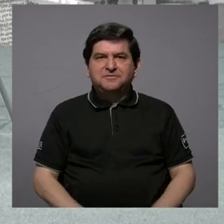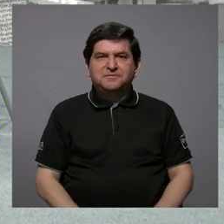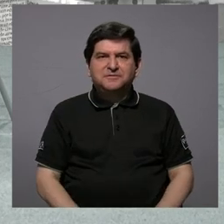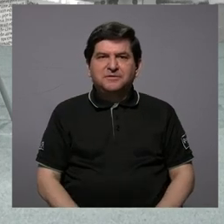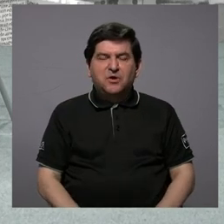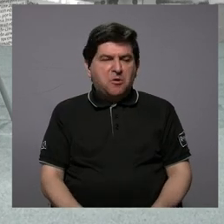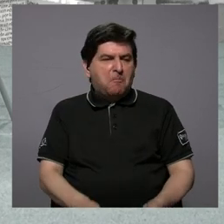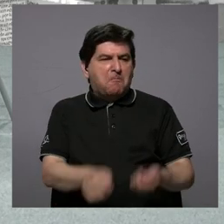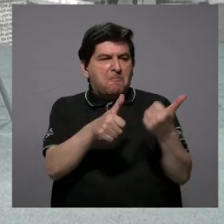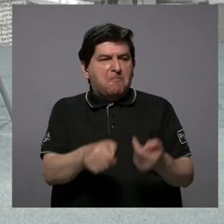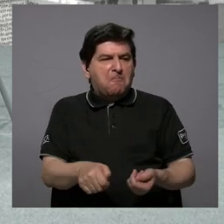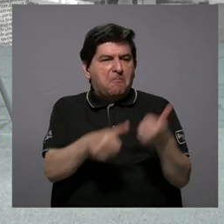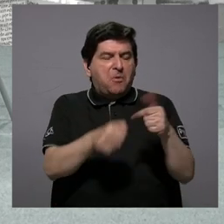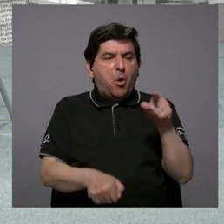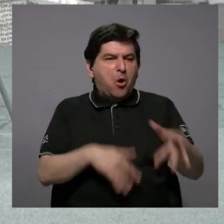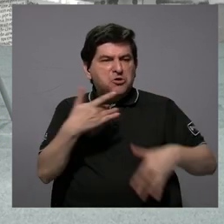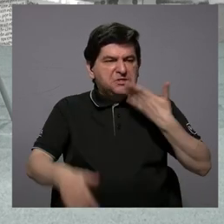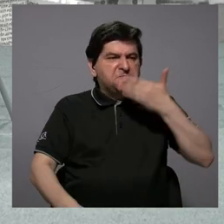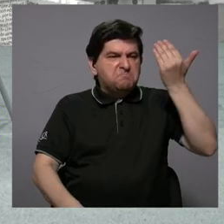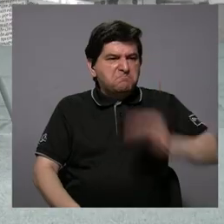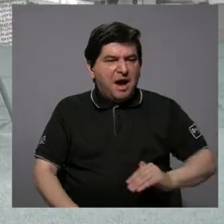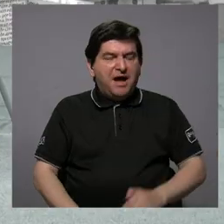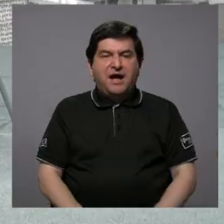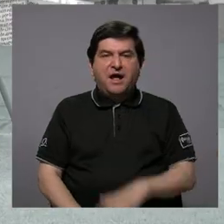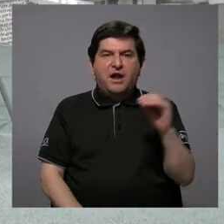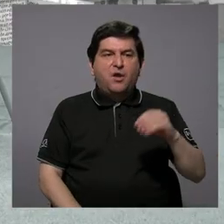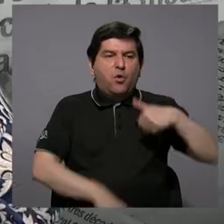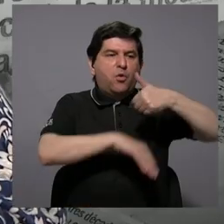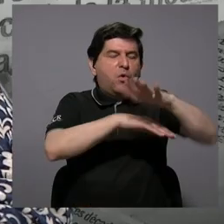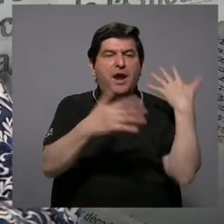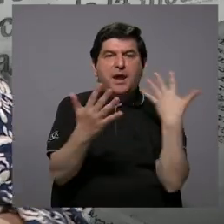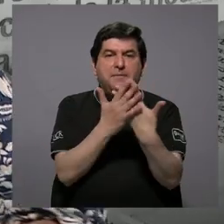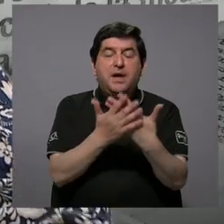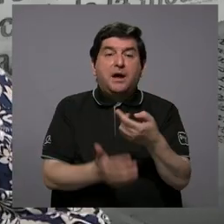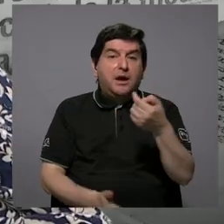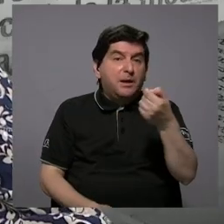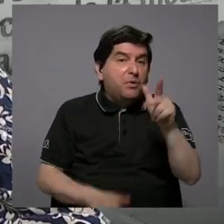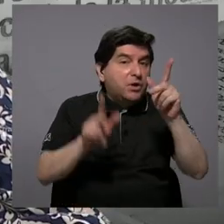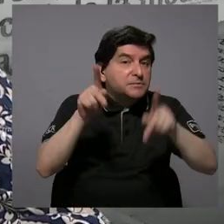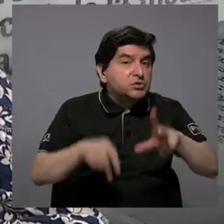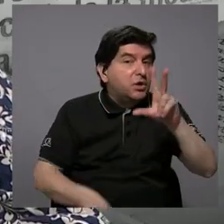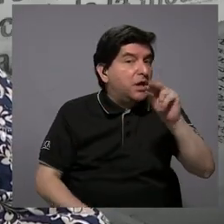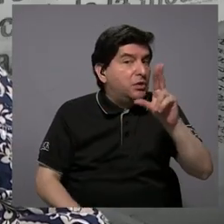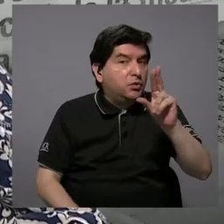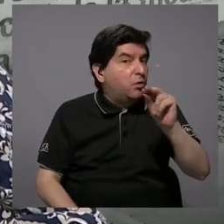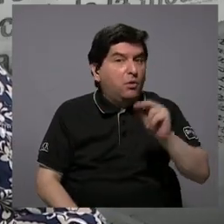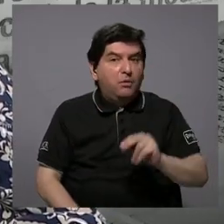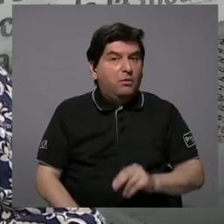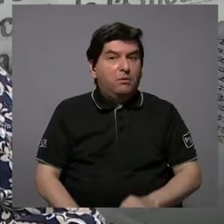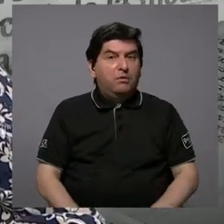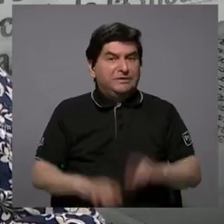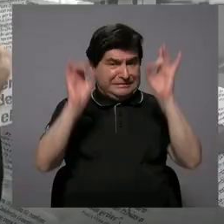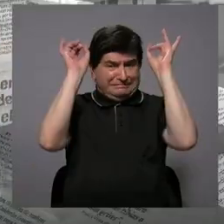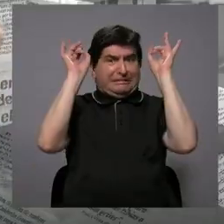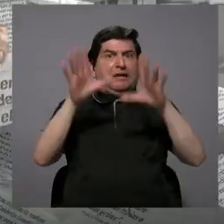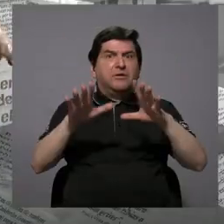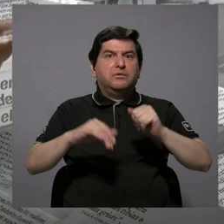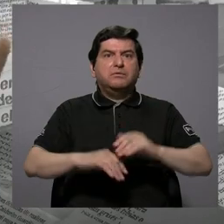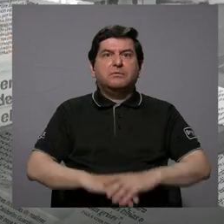expulsar, hacerlos sentir mal, mandar a la cárcel y no fueron pocos los que se fueron a la cárcel. Fue terrible.